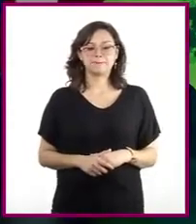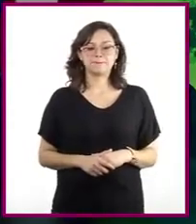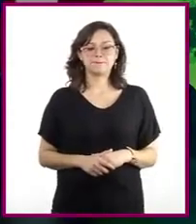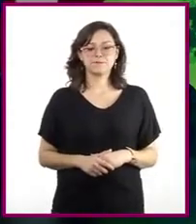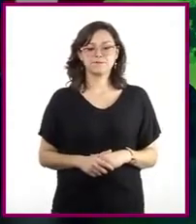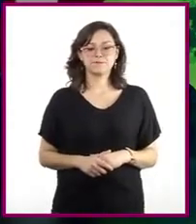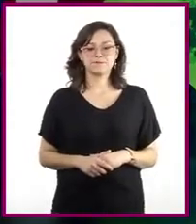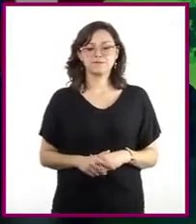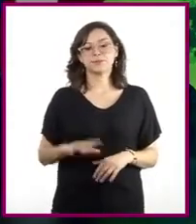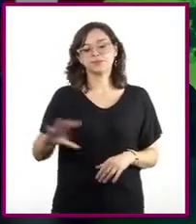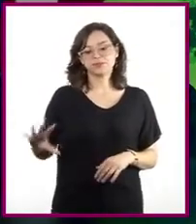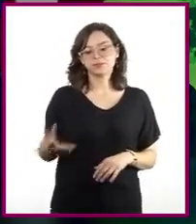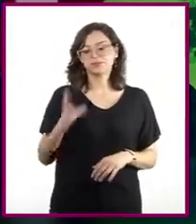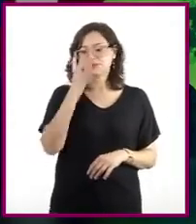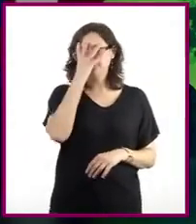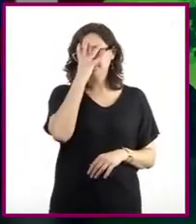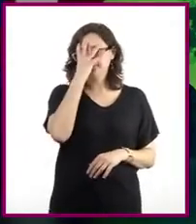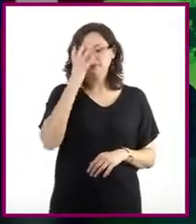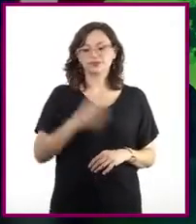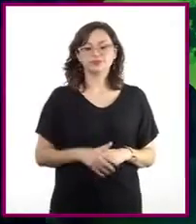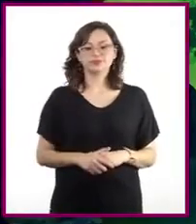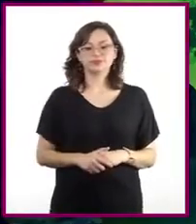A ver, con las de sus máscaras.